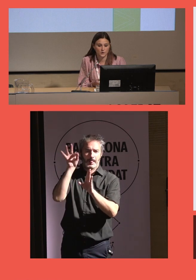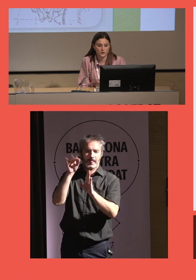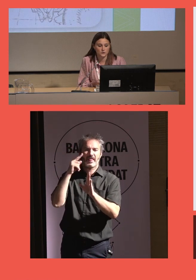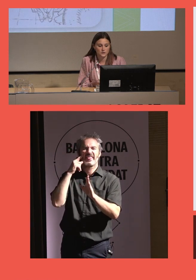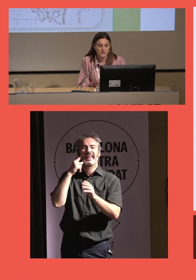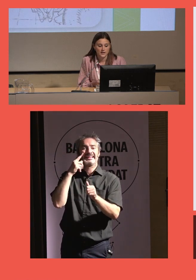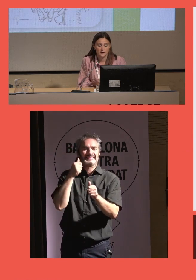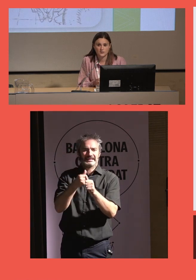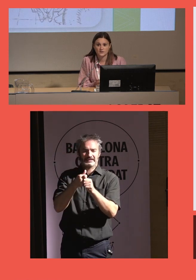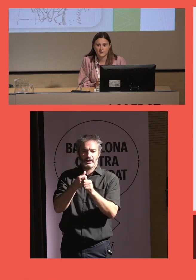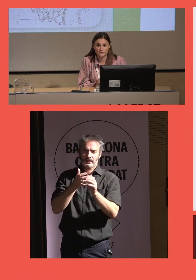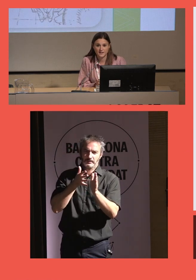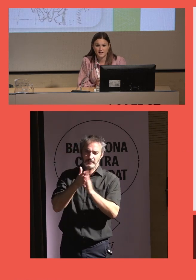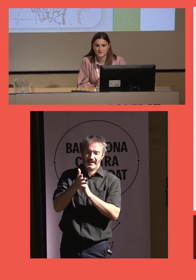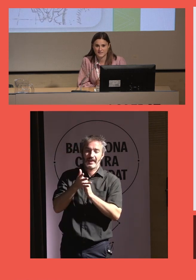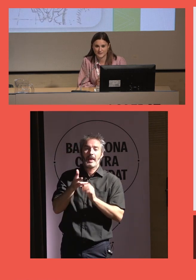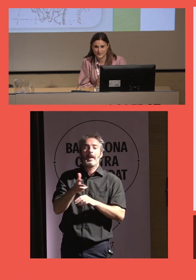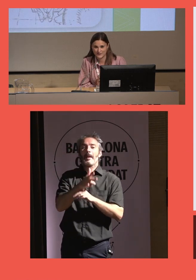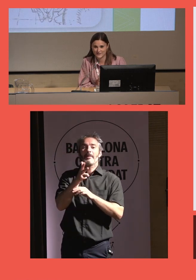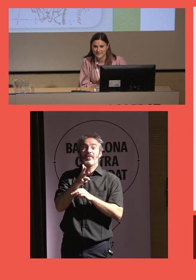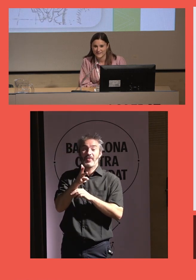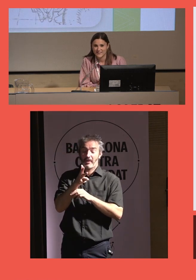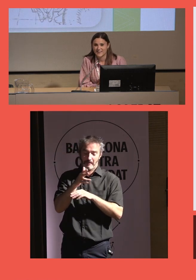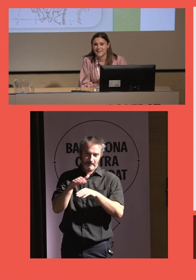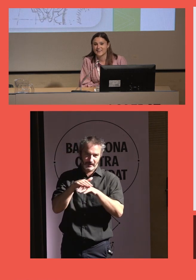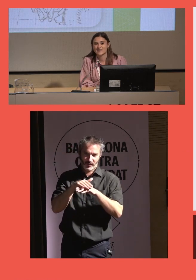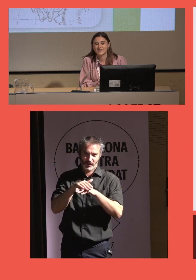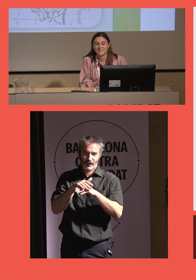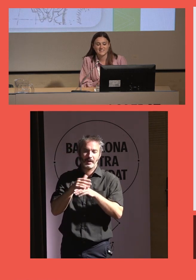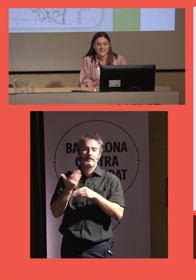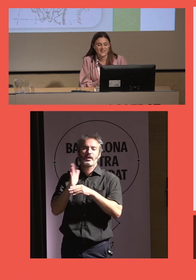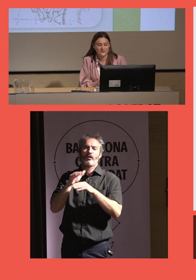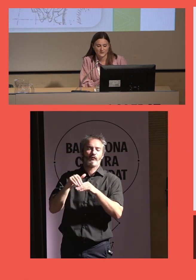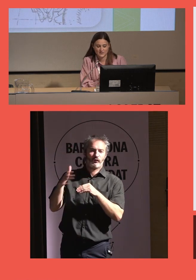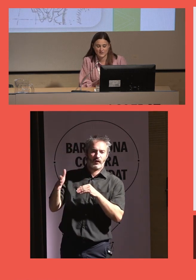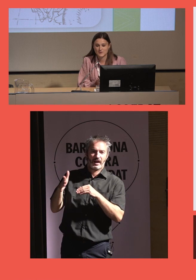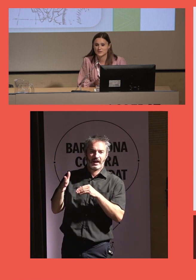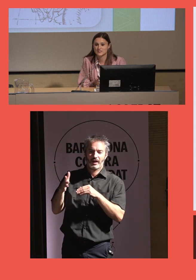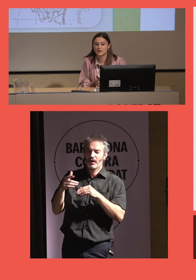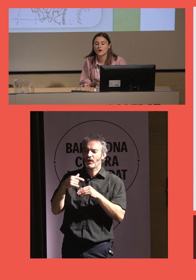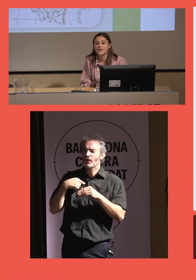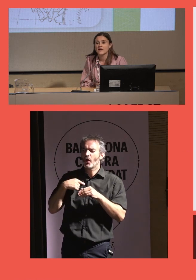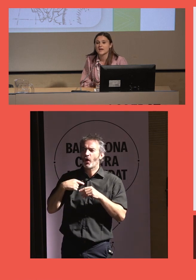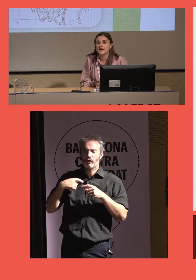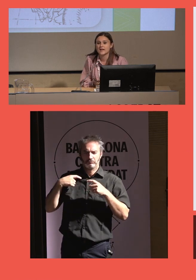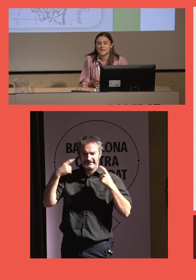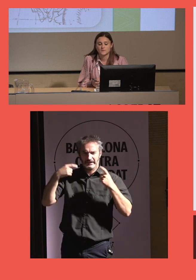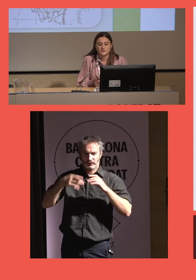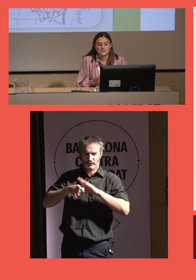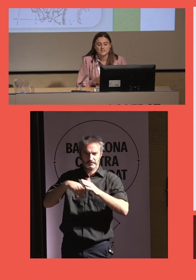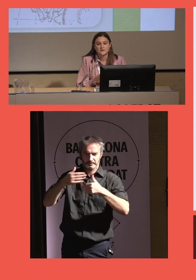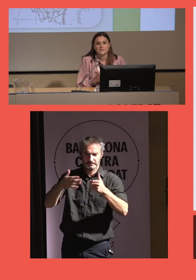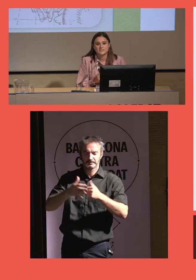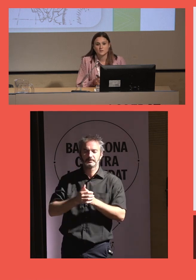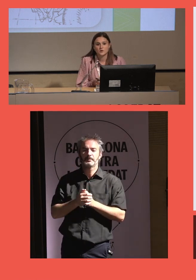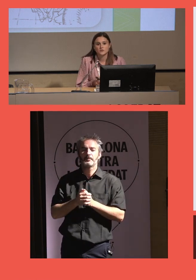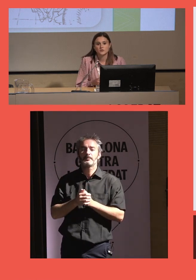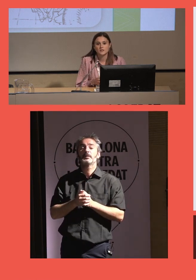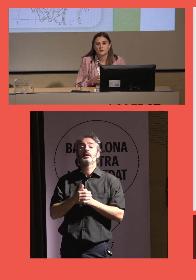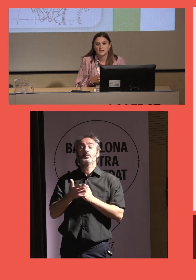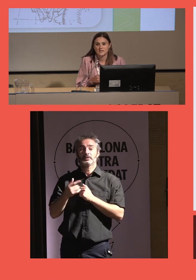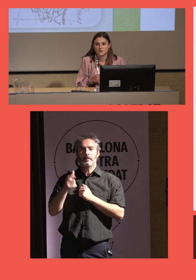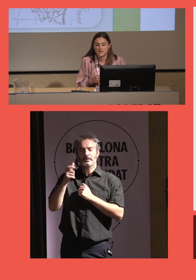testimonios, el vídeo estaba fuera de la presentación. Entonces, bueno, si no voy, yo sigo. Las personas daban